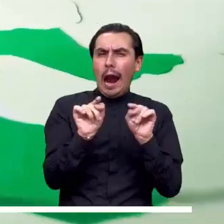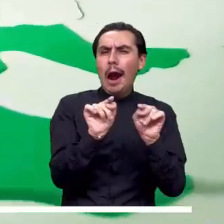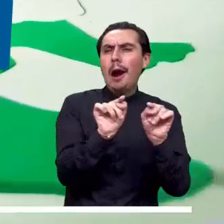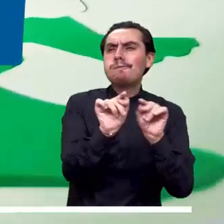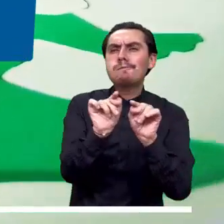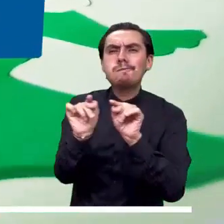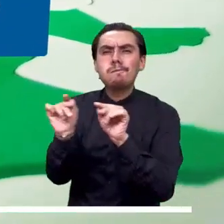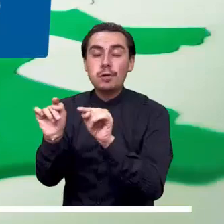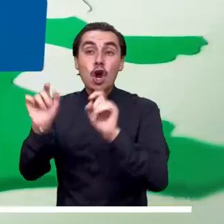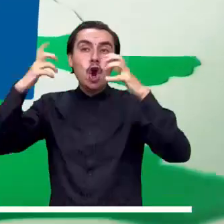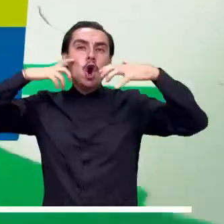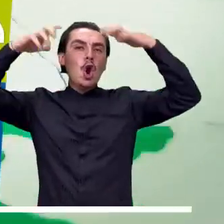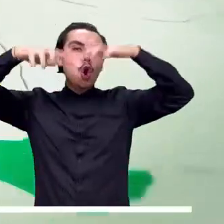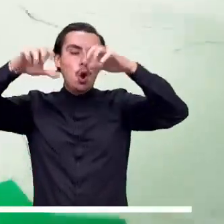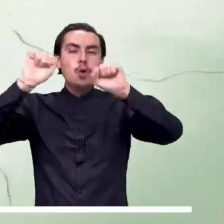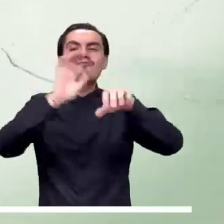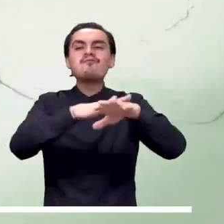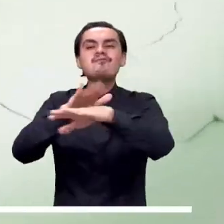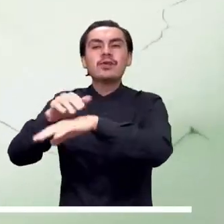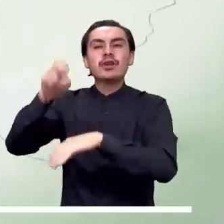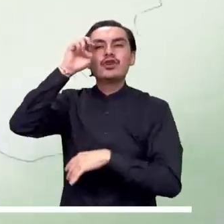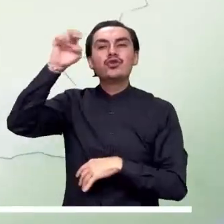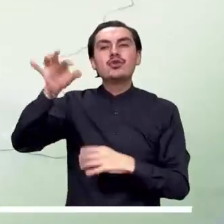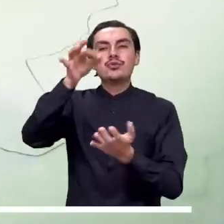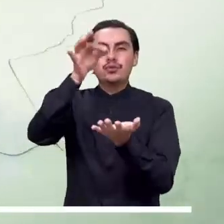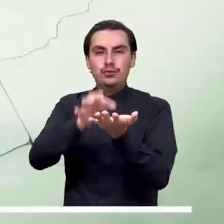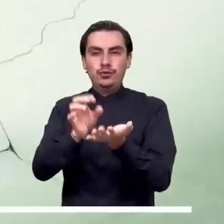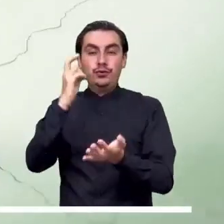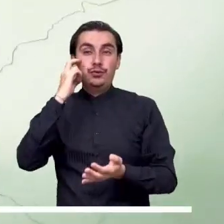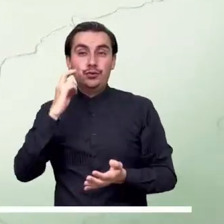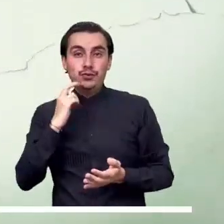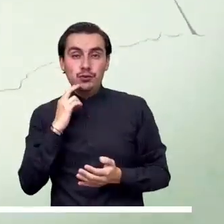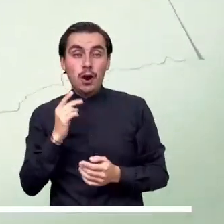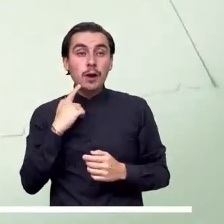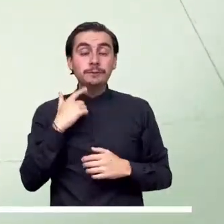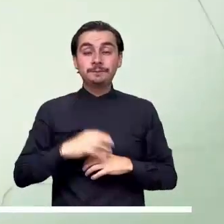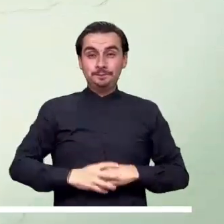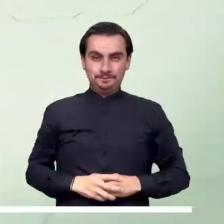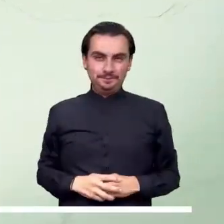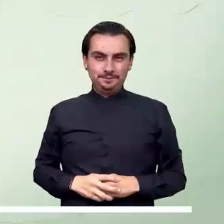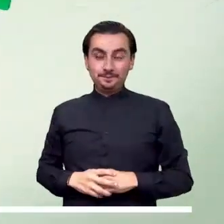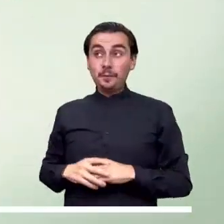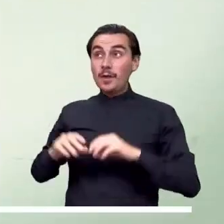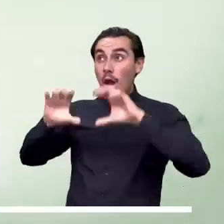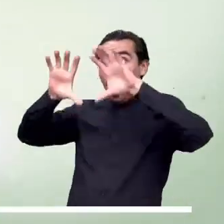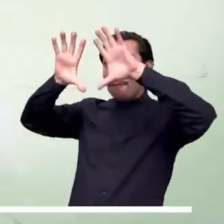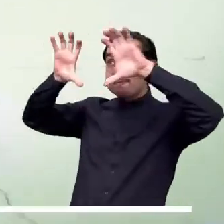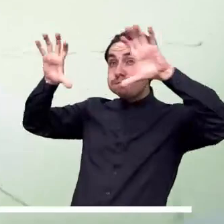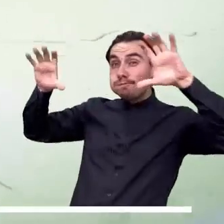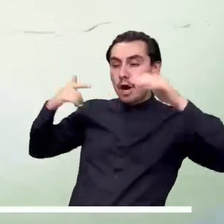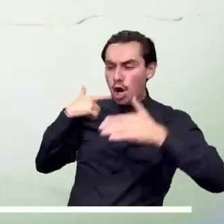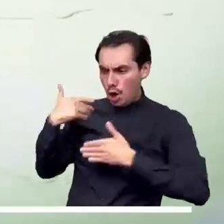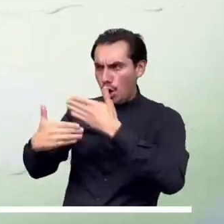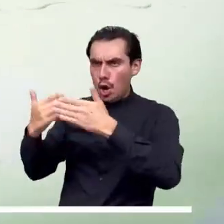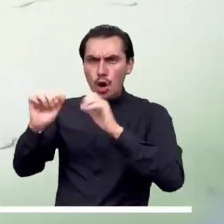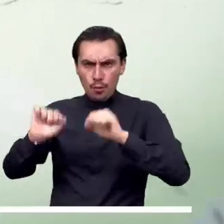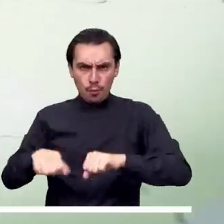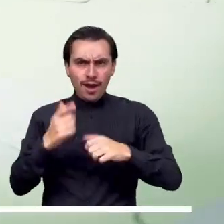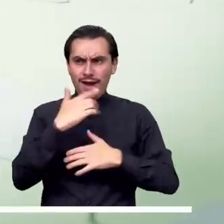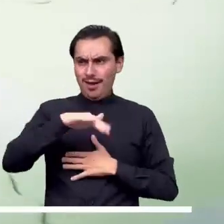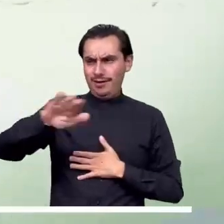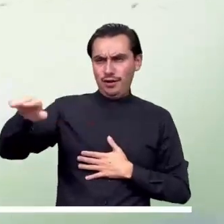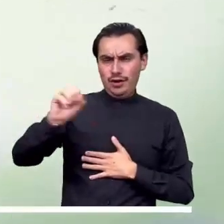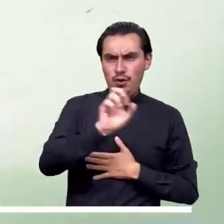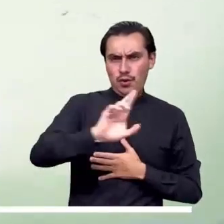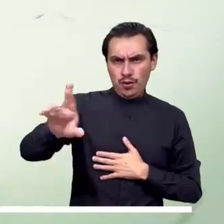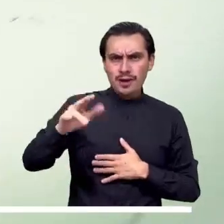embargo, algunas lluvias importantes se anticipan en el norte y centro de Chocó. Nubes cargadas de agua podrán formarse en el